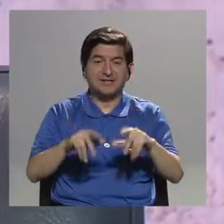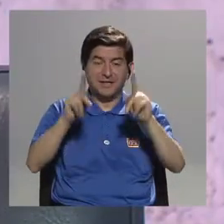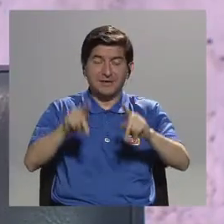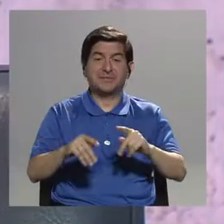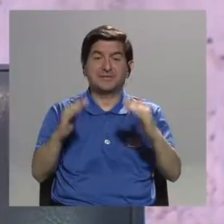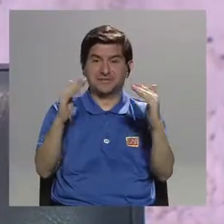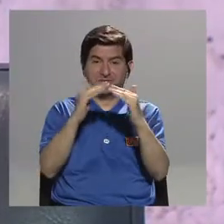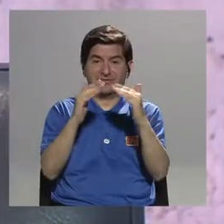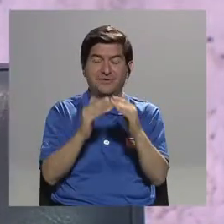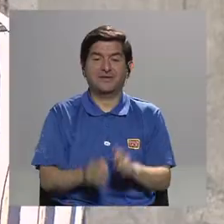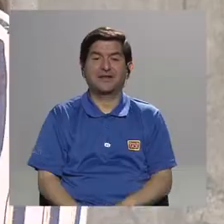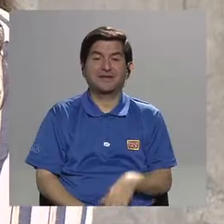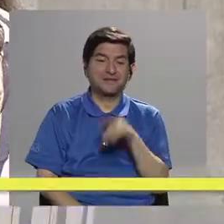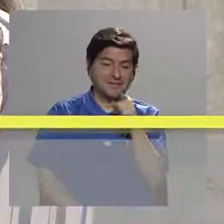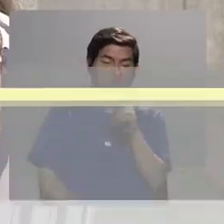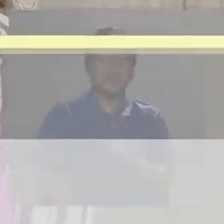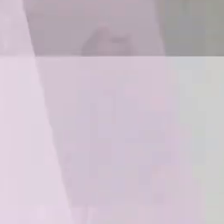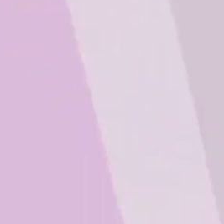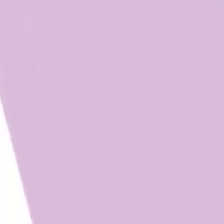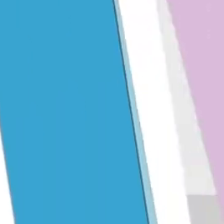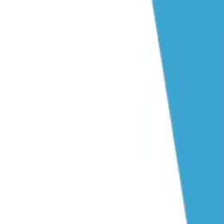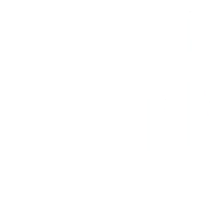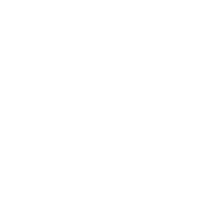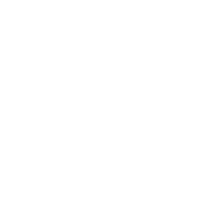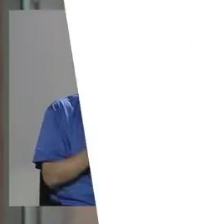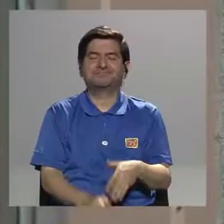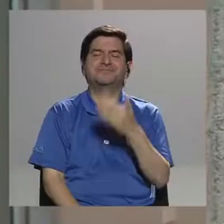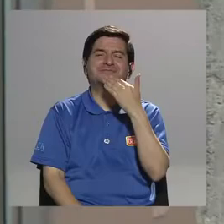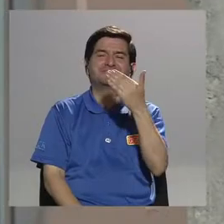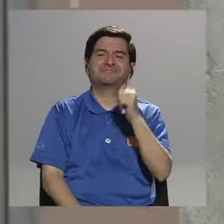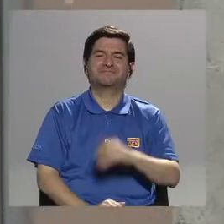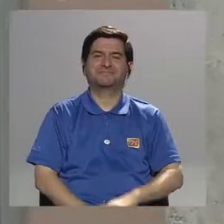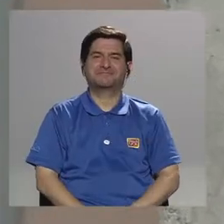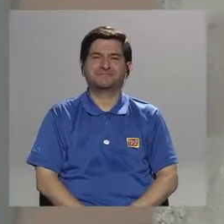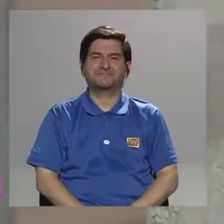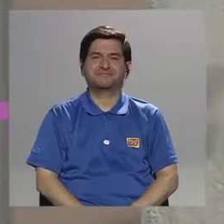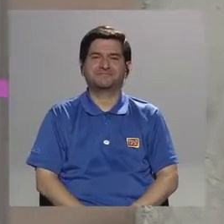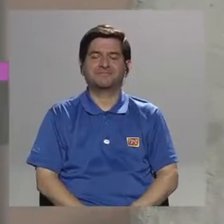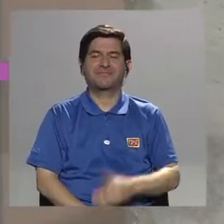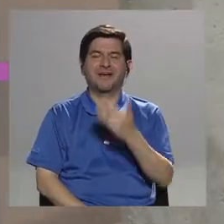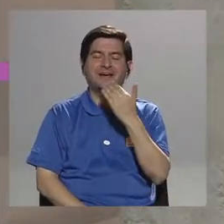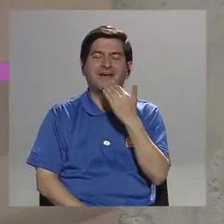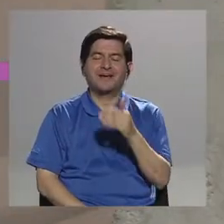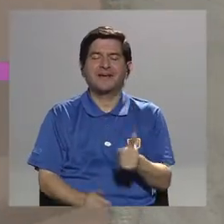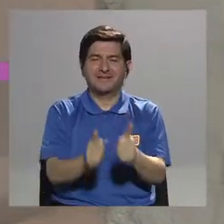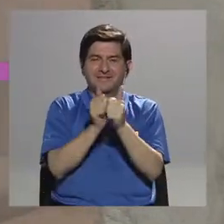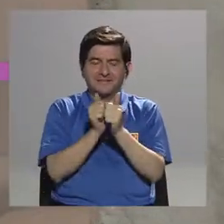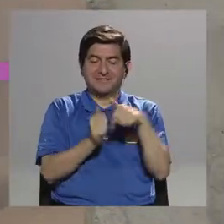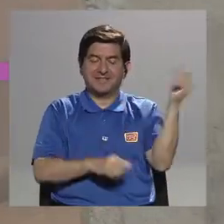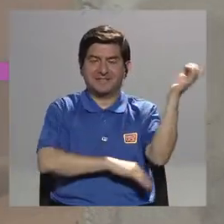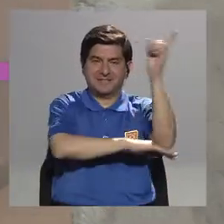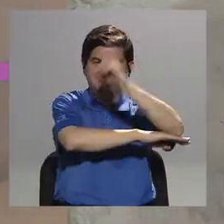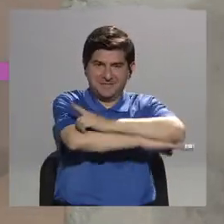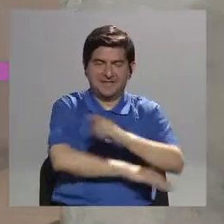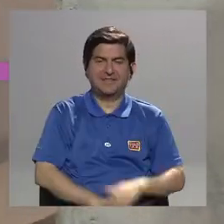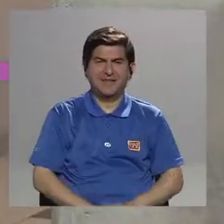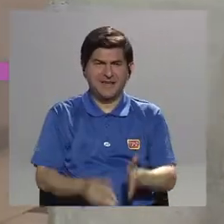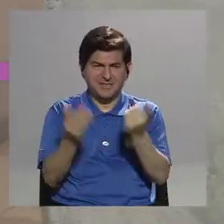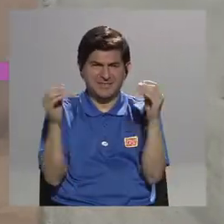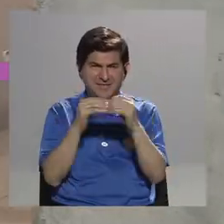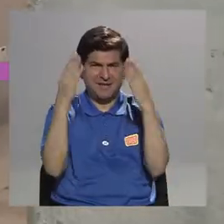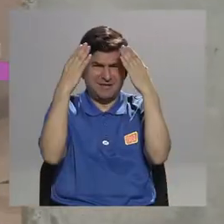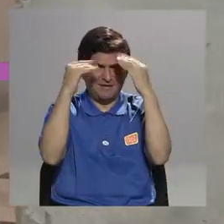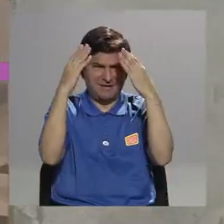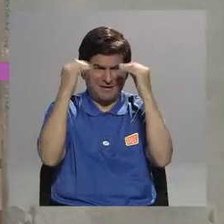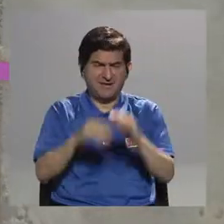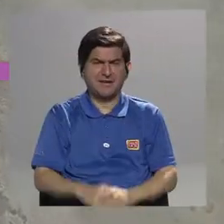sido de provecho. Muchas gracias. Gracias por su compañía el día de hoy. Si desea más información acerca de este